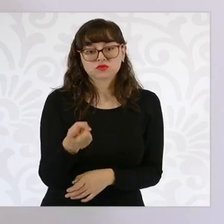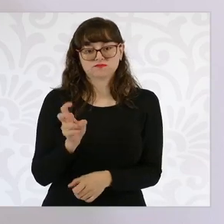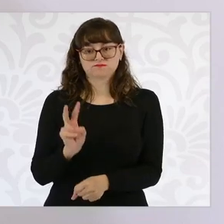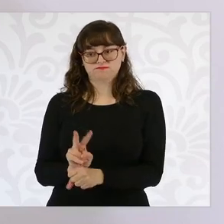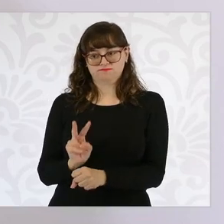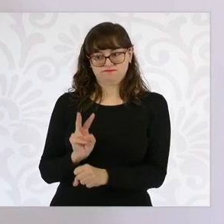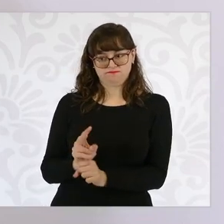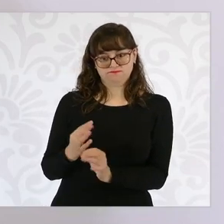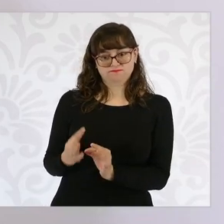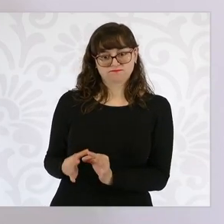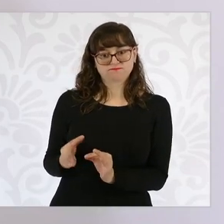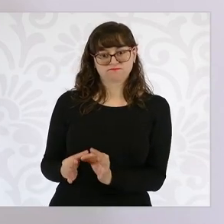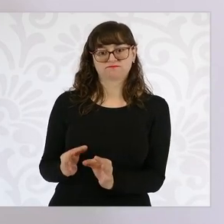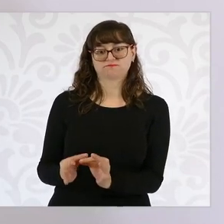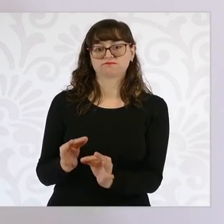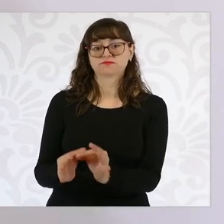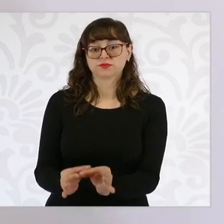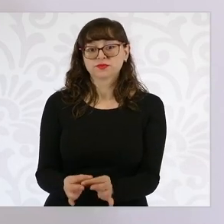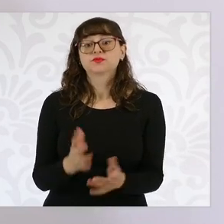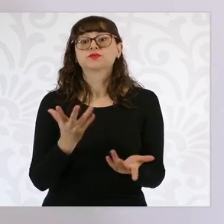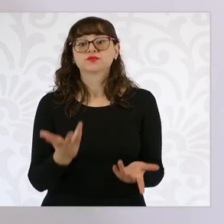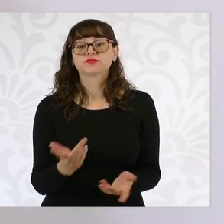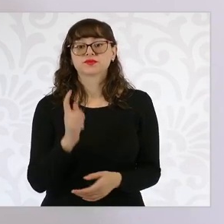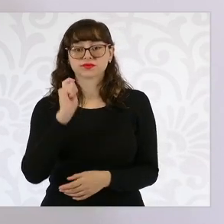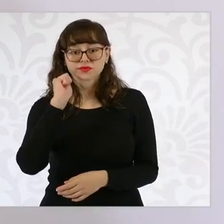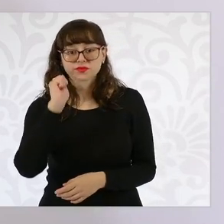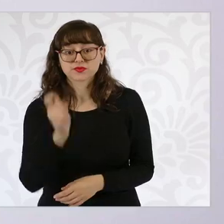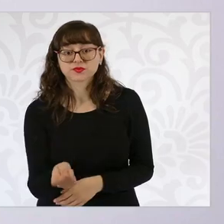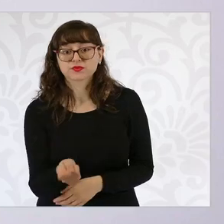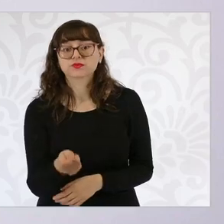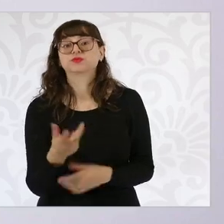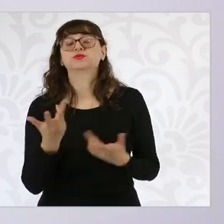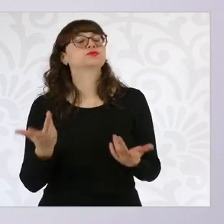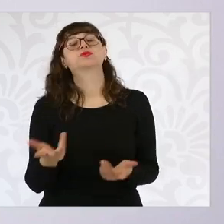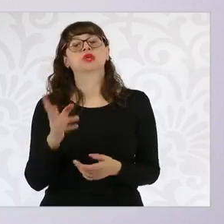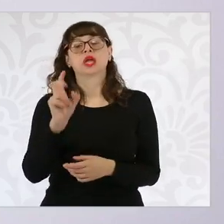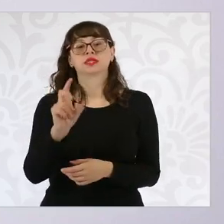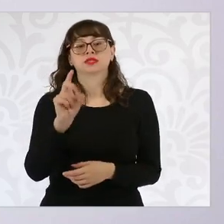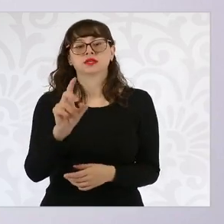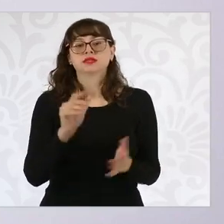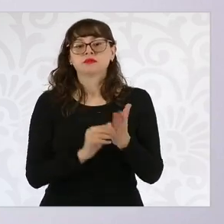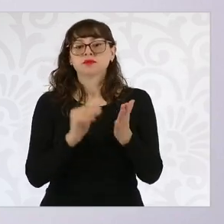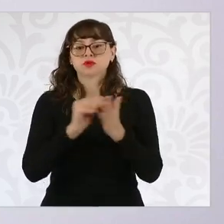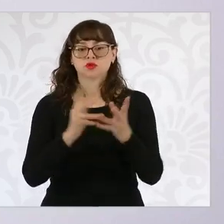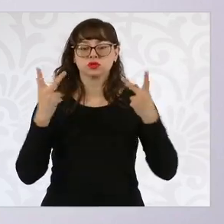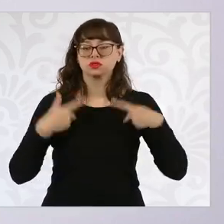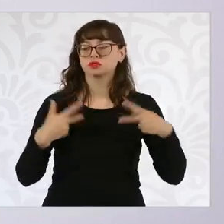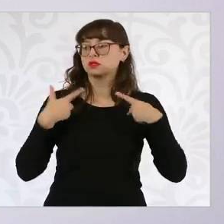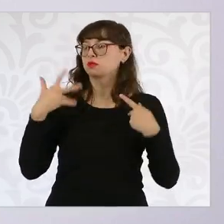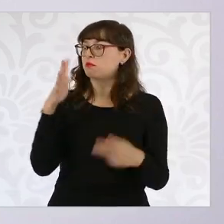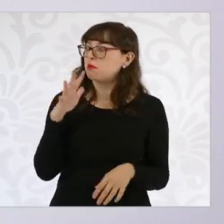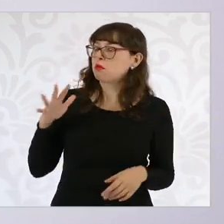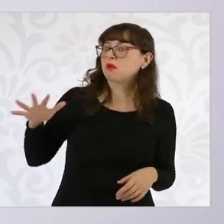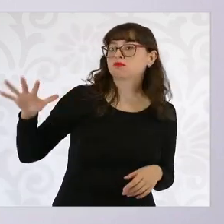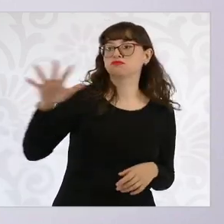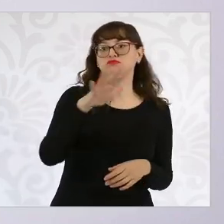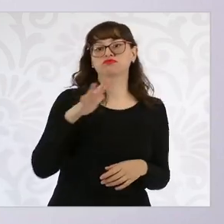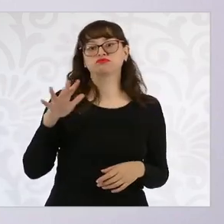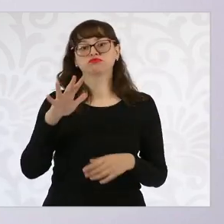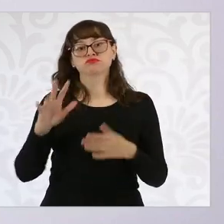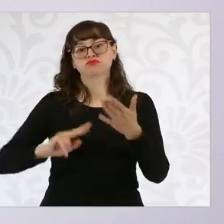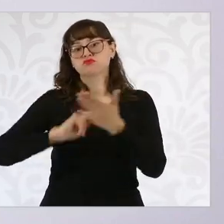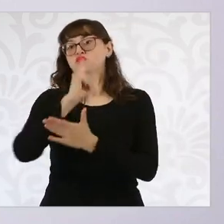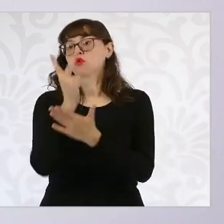reforma ha contemplado garantizar el derecho a los 30 millones de beneficiarios que hoy reciben un programa de